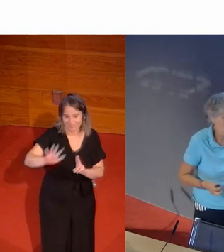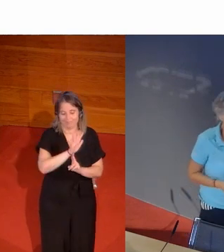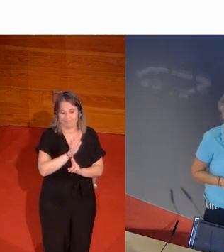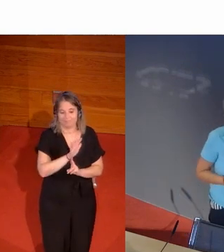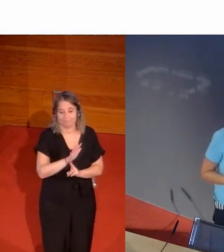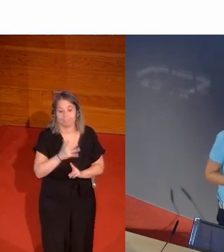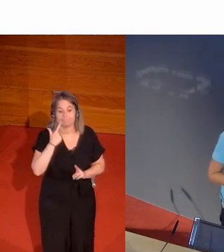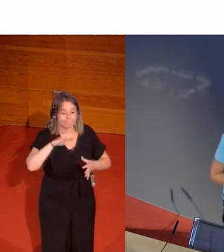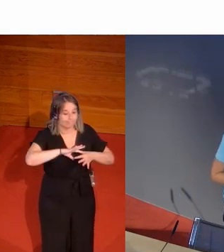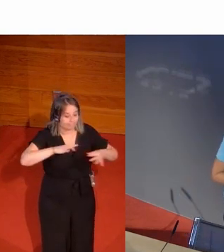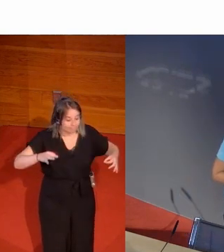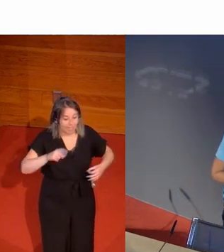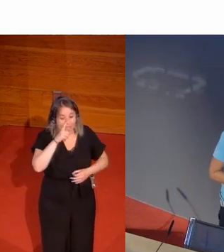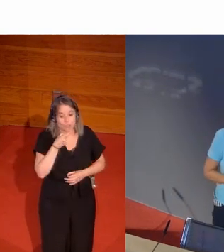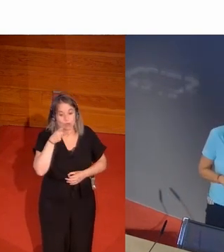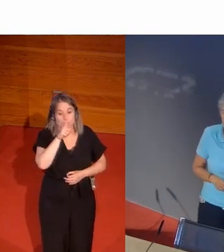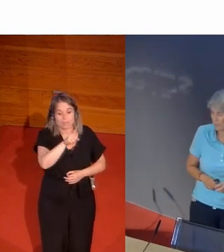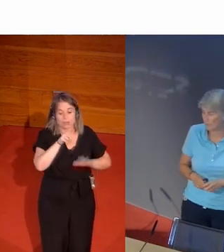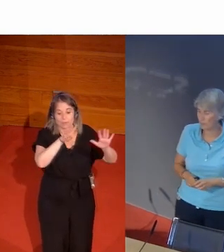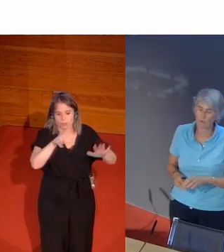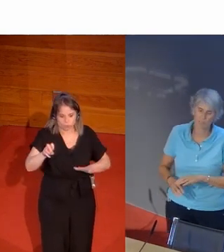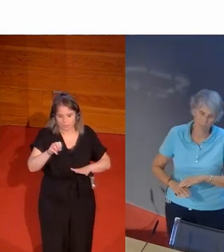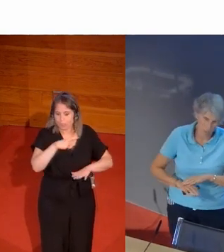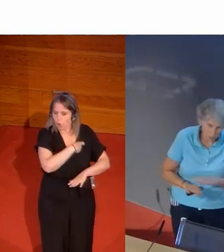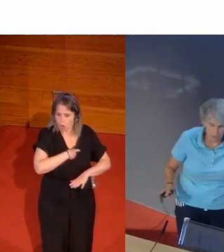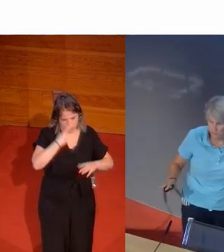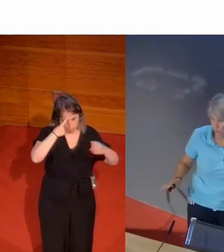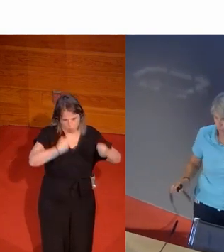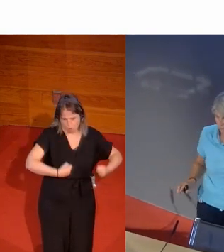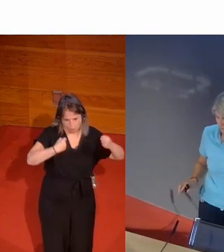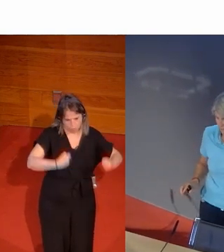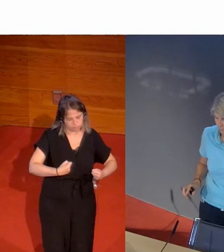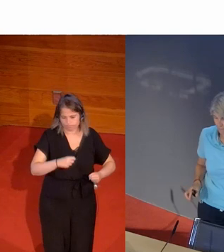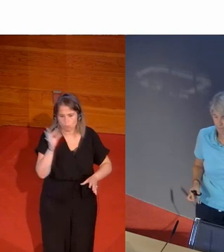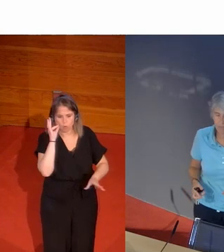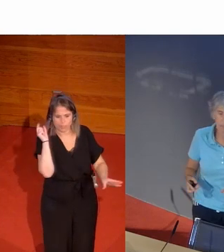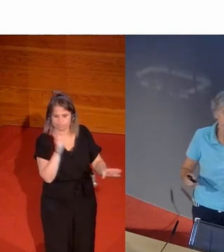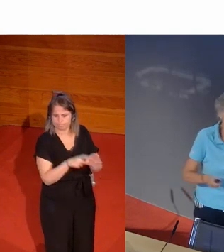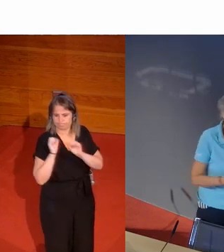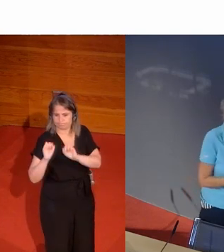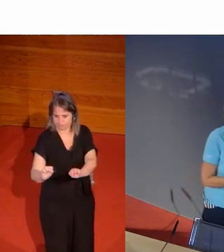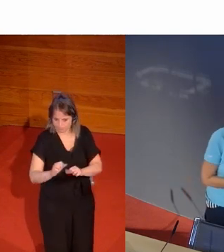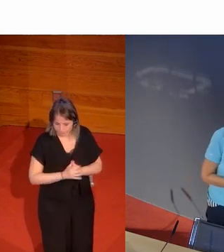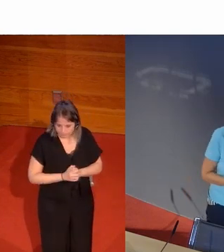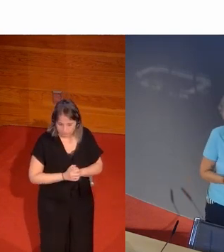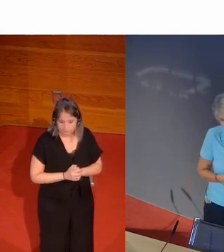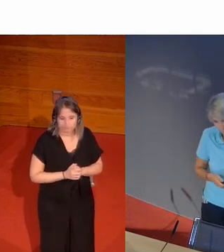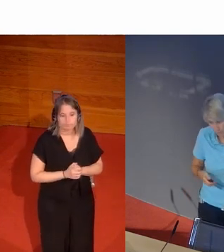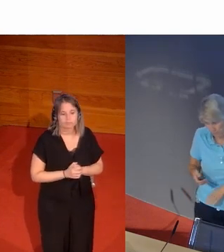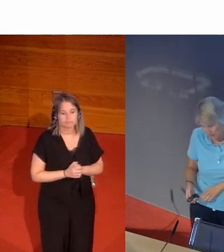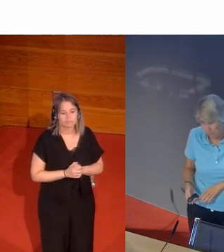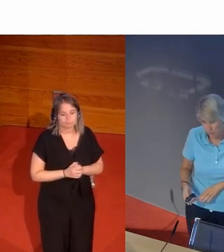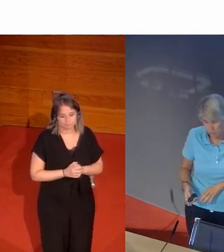llegamos a los Juegos de Amberes en 1920 y el COI sigue con que las mujeres no participen. En paralelo